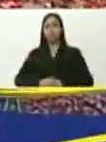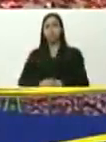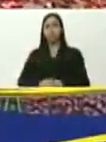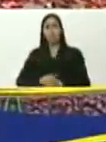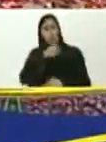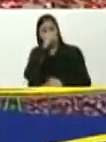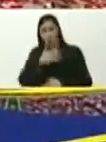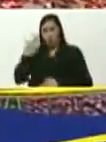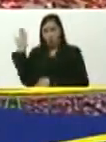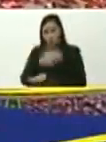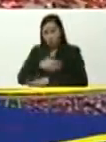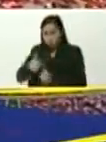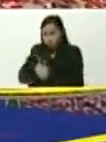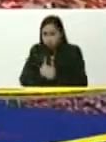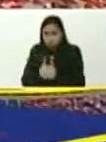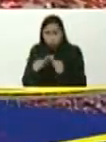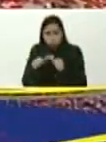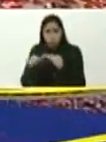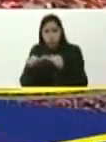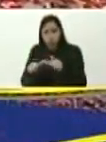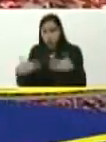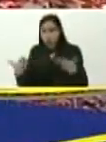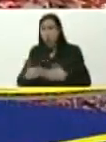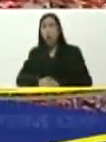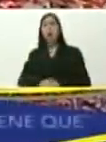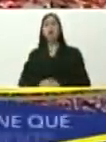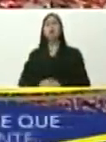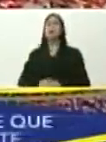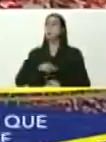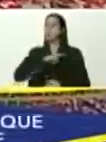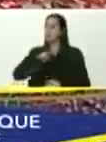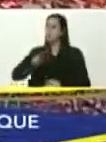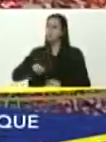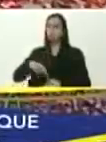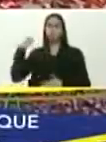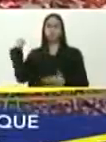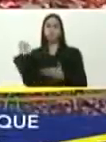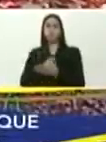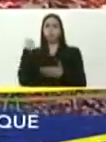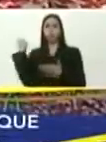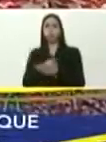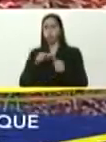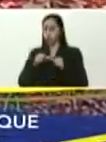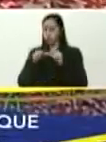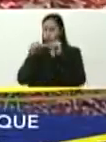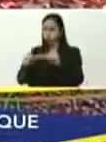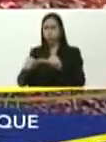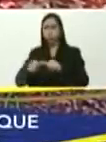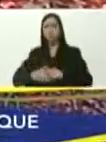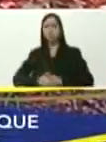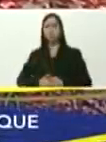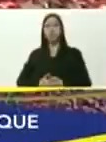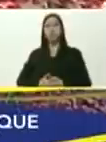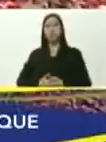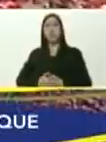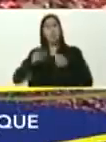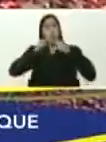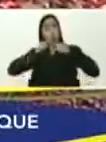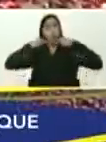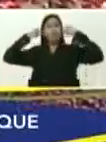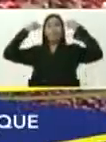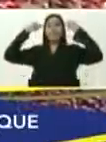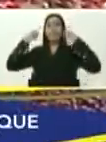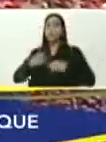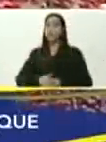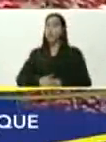sanciones, su persecución, sus amenazas, sus campañas, y nosotros seguimos con nuestra lucha, con nuestra batalla, con nuestra sonrisa, con